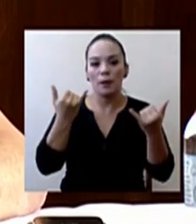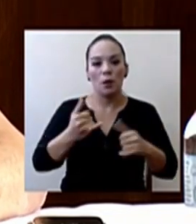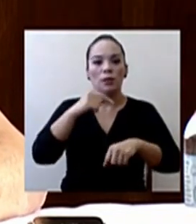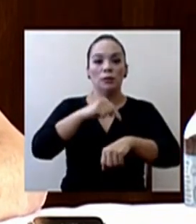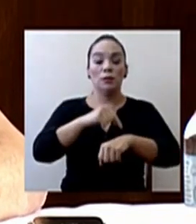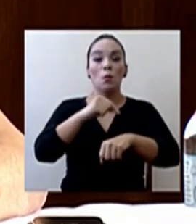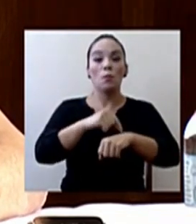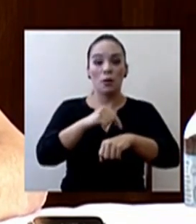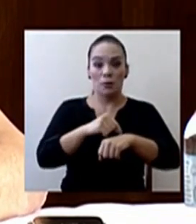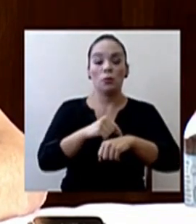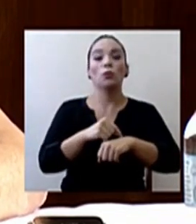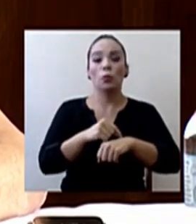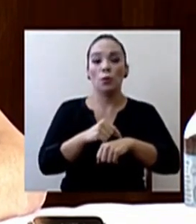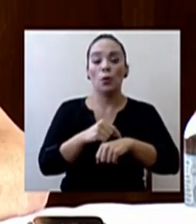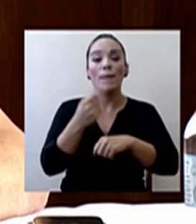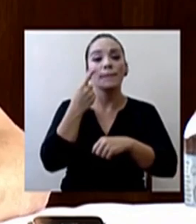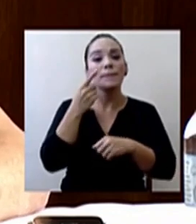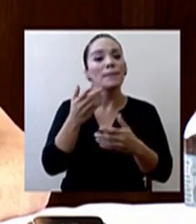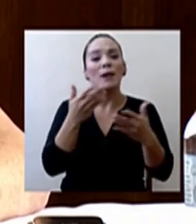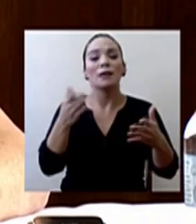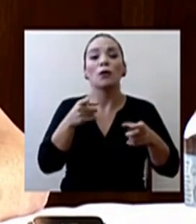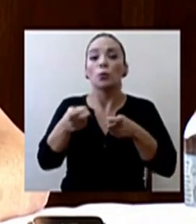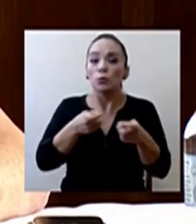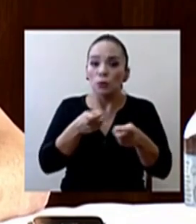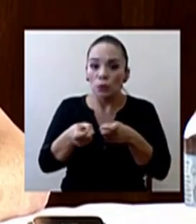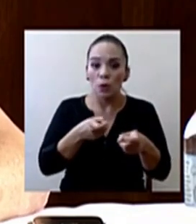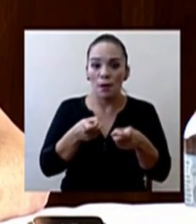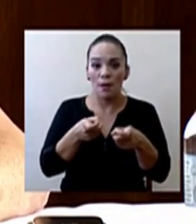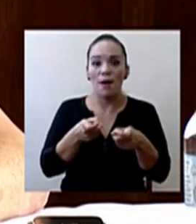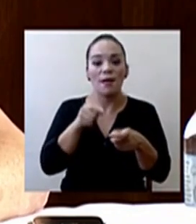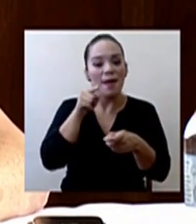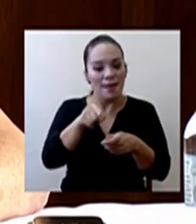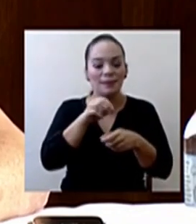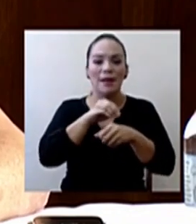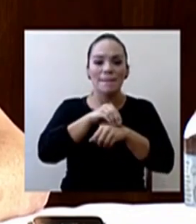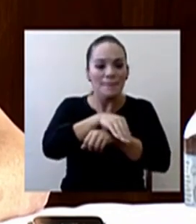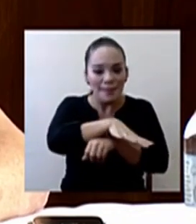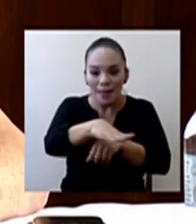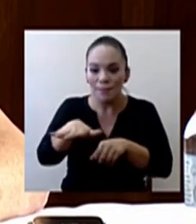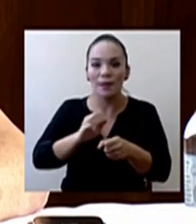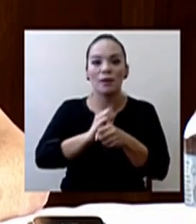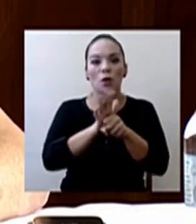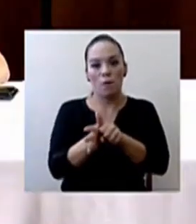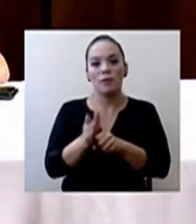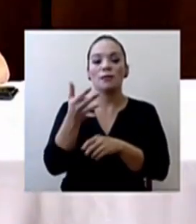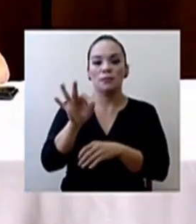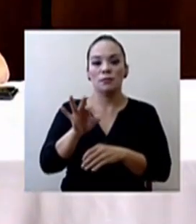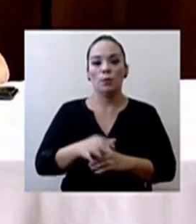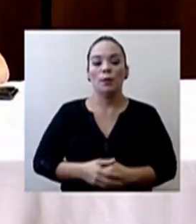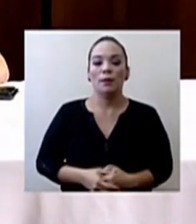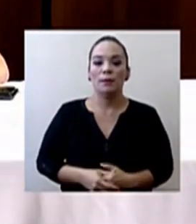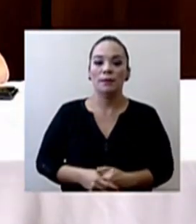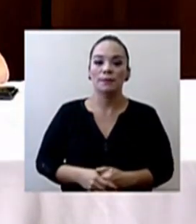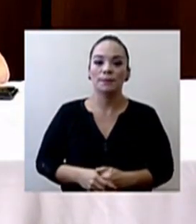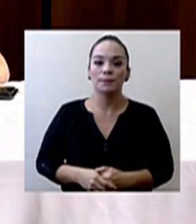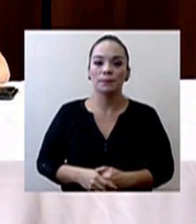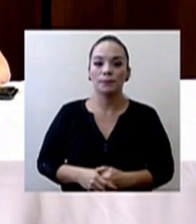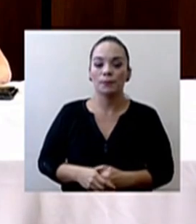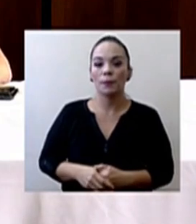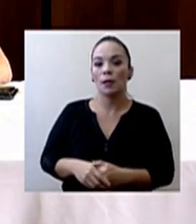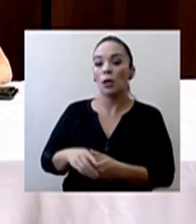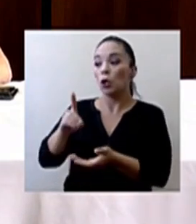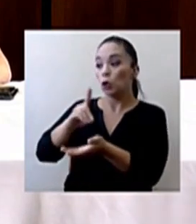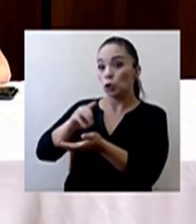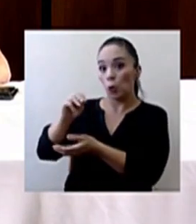para controlar esta epidemia de COVID-19. Doctor Macaya, ¿nos